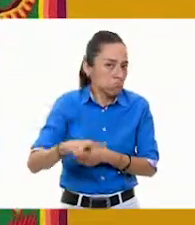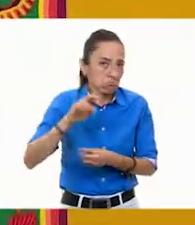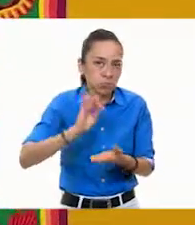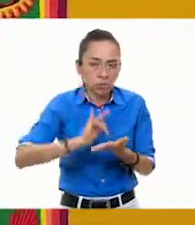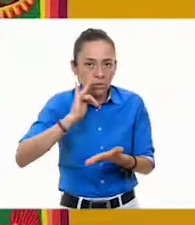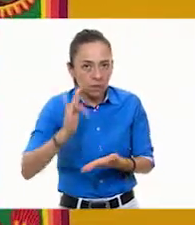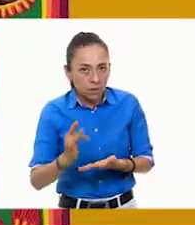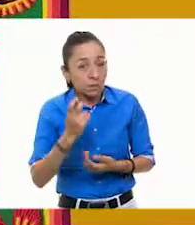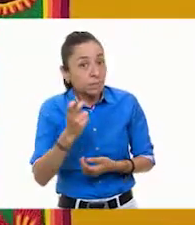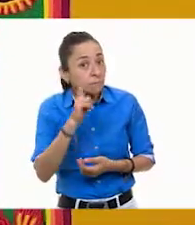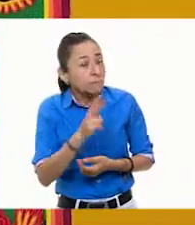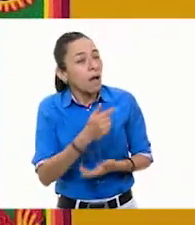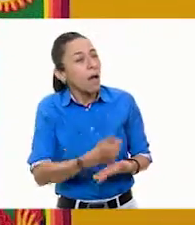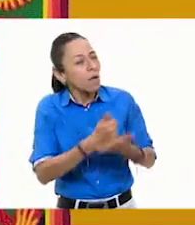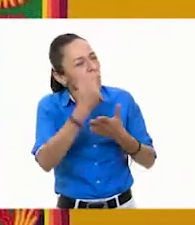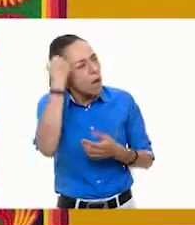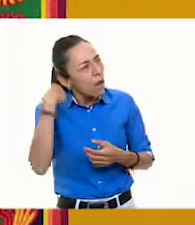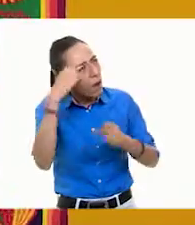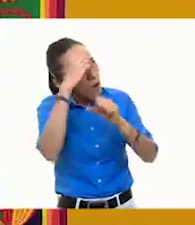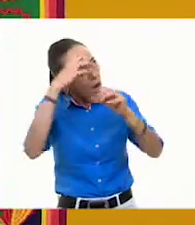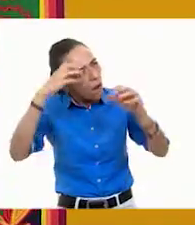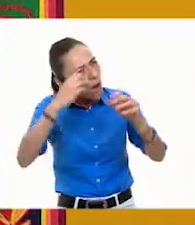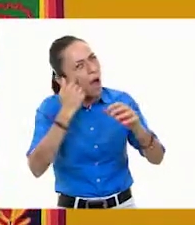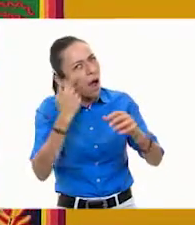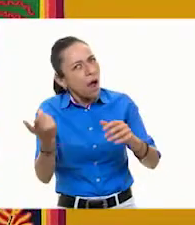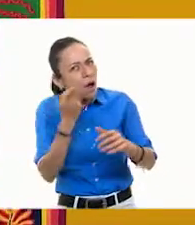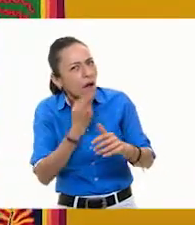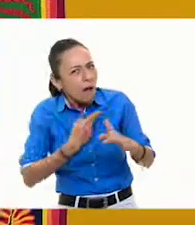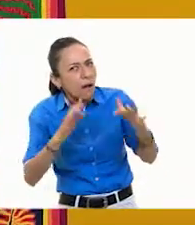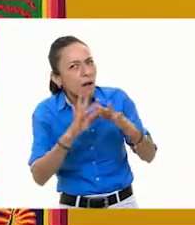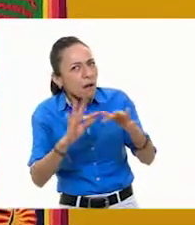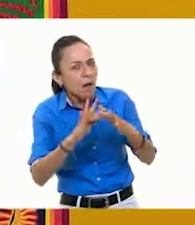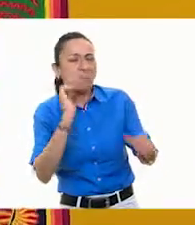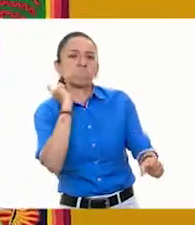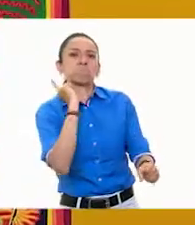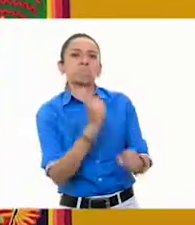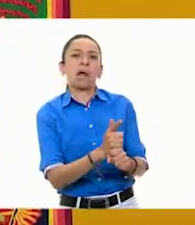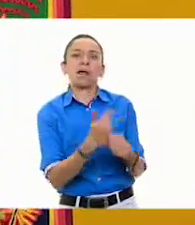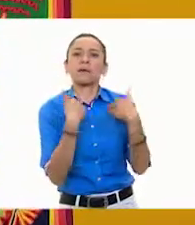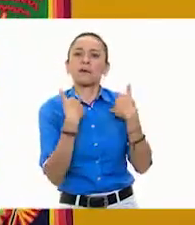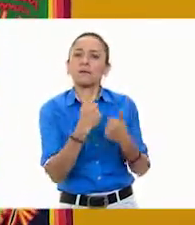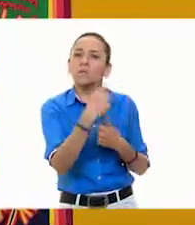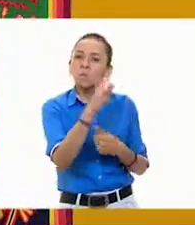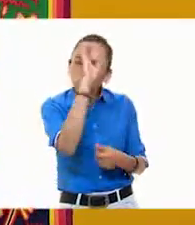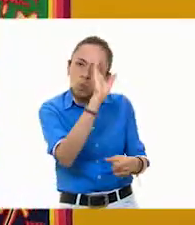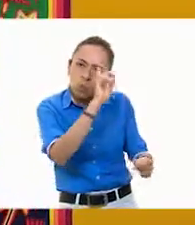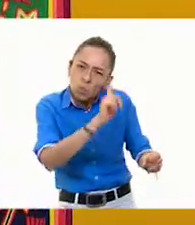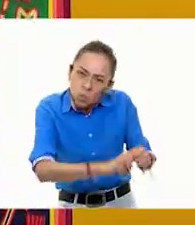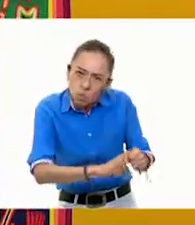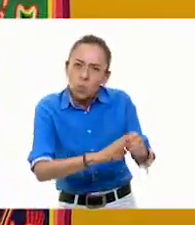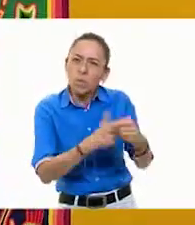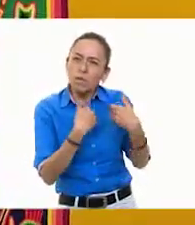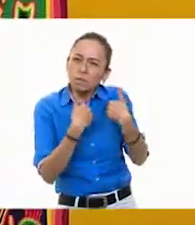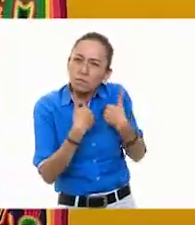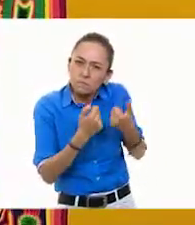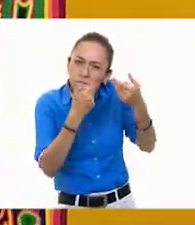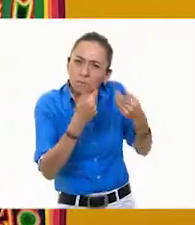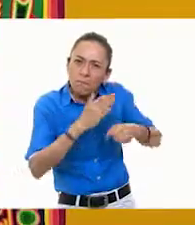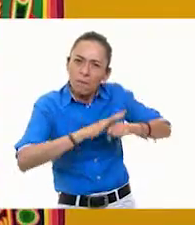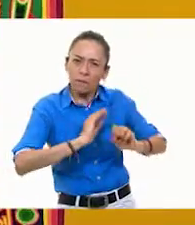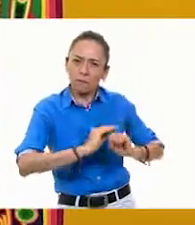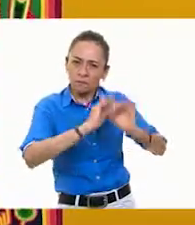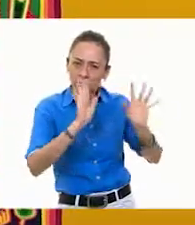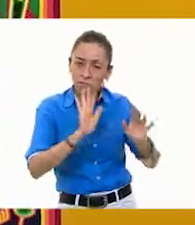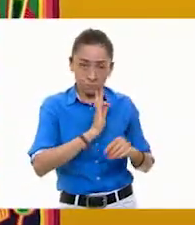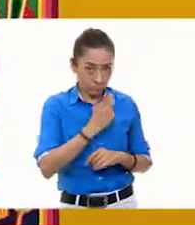este mundo, toda esta cultura, o bueno, nos acerca, y además te digo algo, a mí, cuando menos lo que me